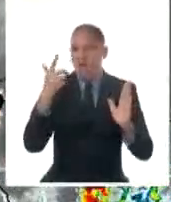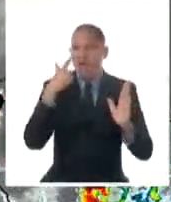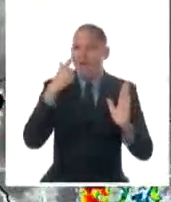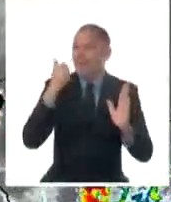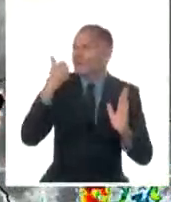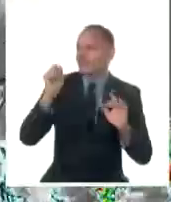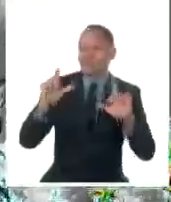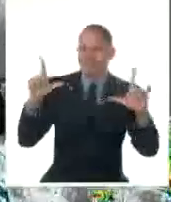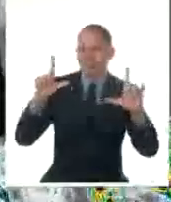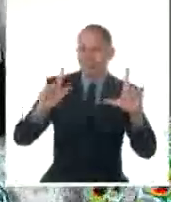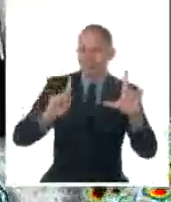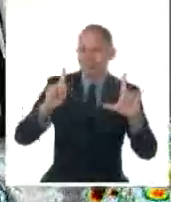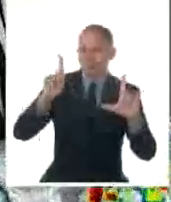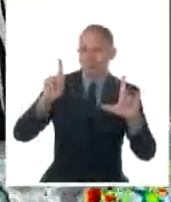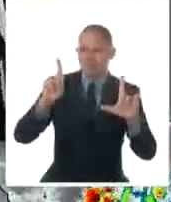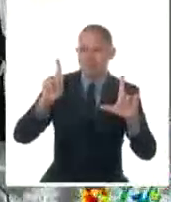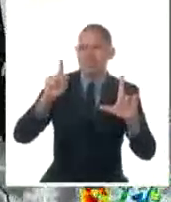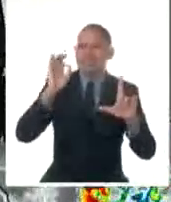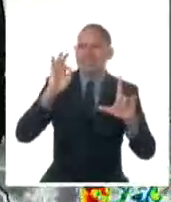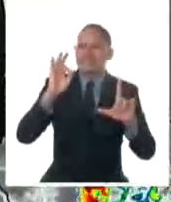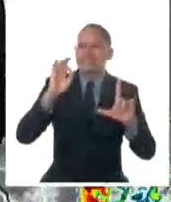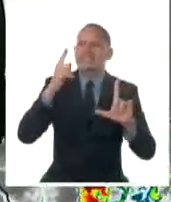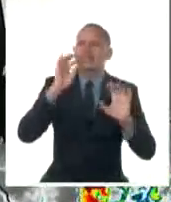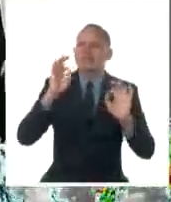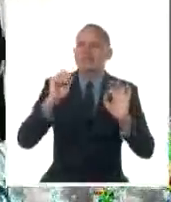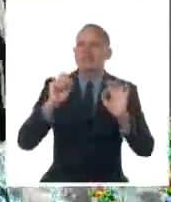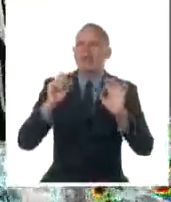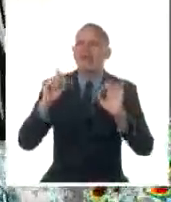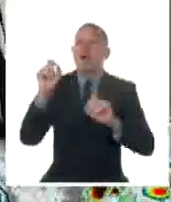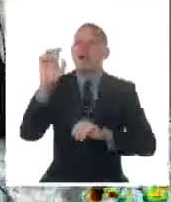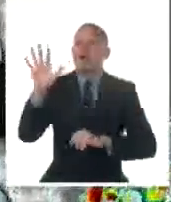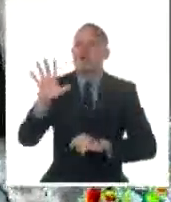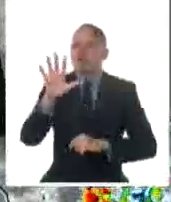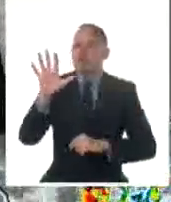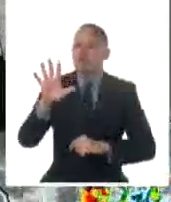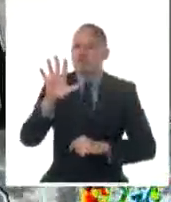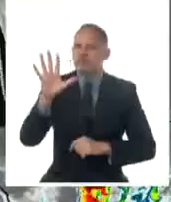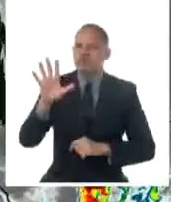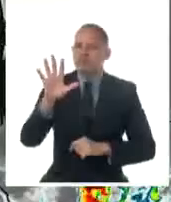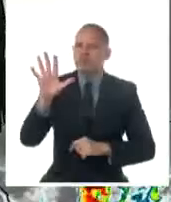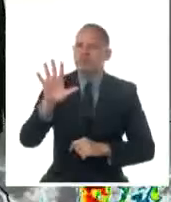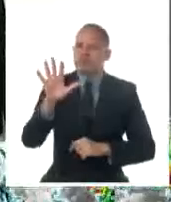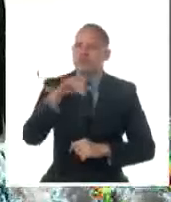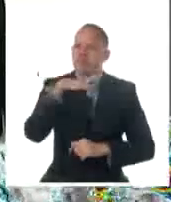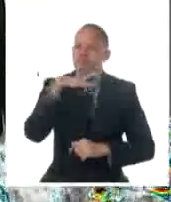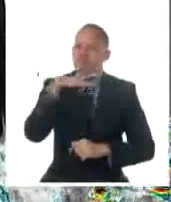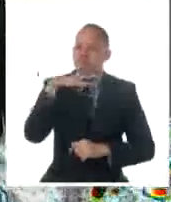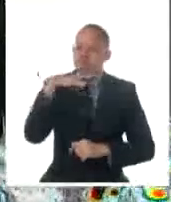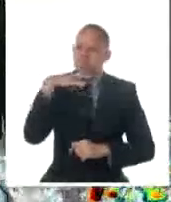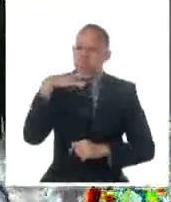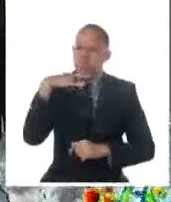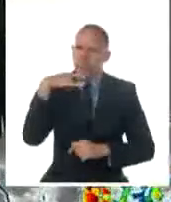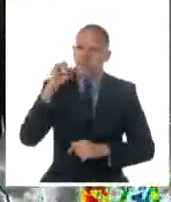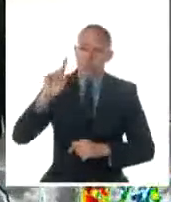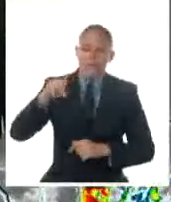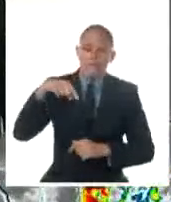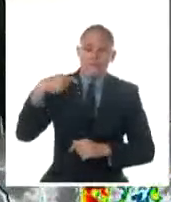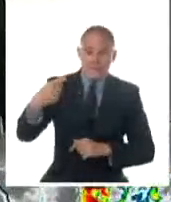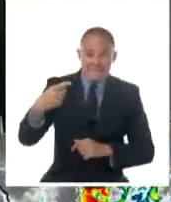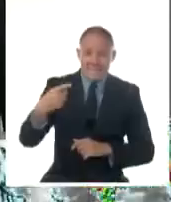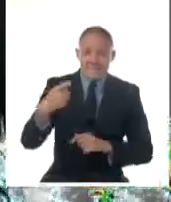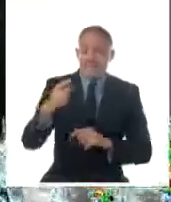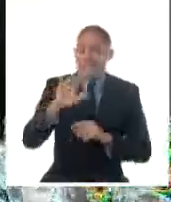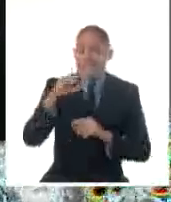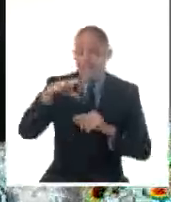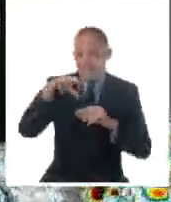satélite cómo se desplaza lentamente al sur sudeste y deberá aproximarse mañana al extremo más occidental de nuestro